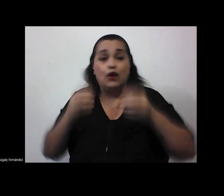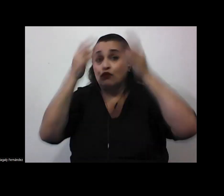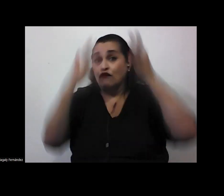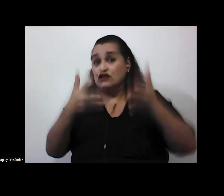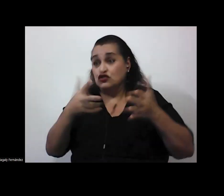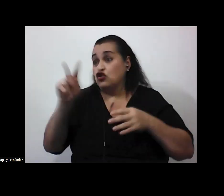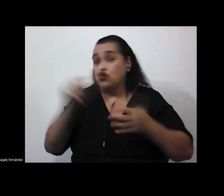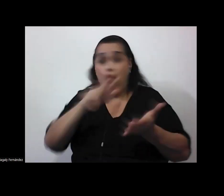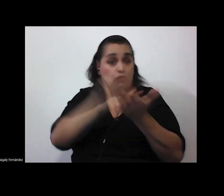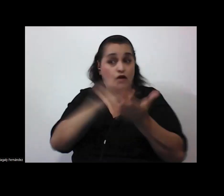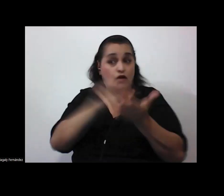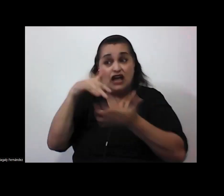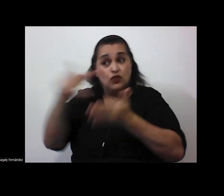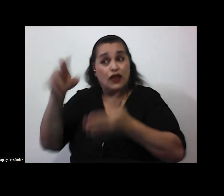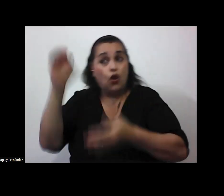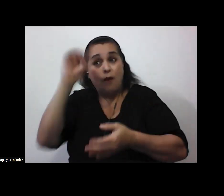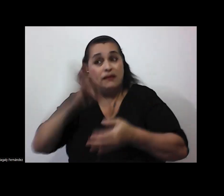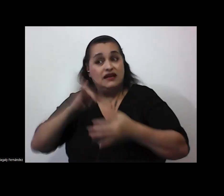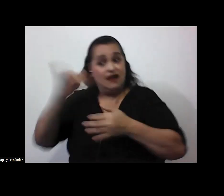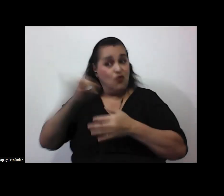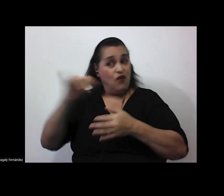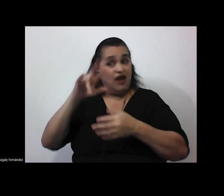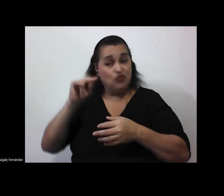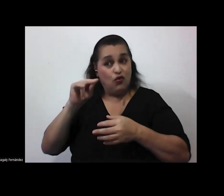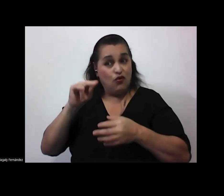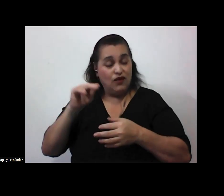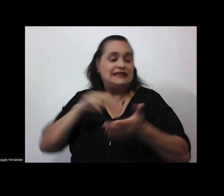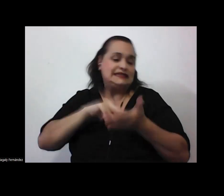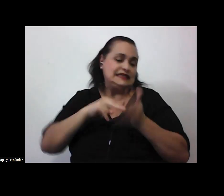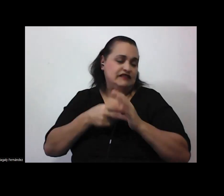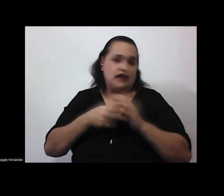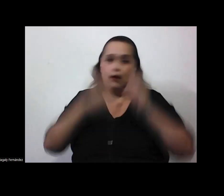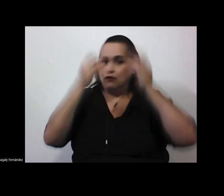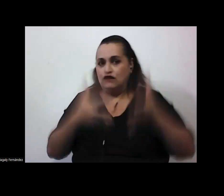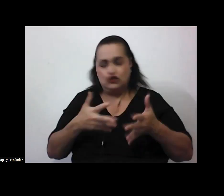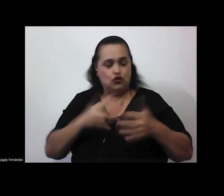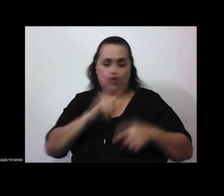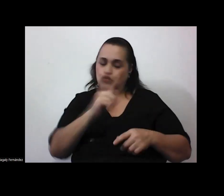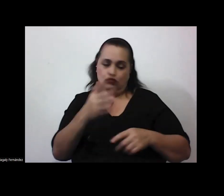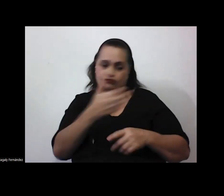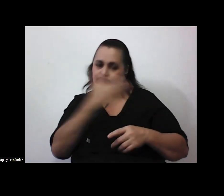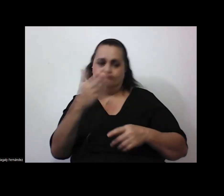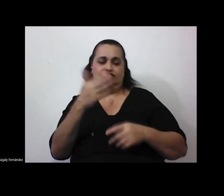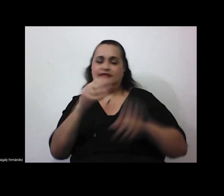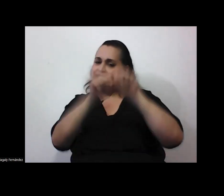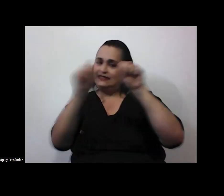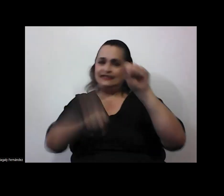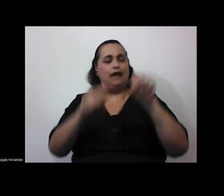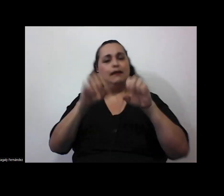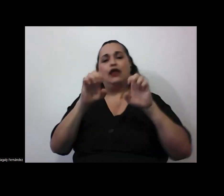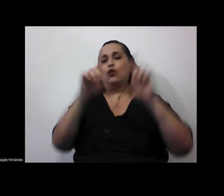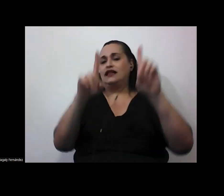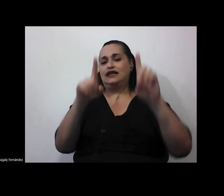un estudiante porque no opina lo mismo que él o que ella debe ser expulsado del sistema educativo inmediatamente